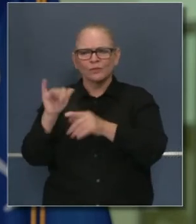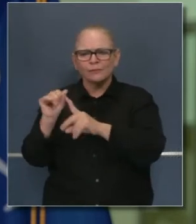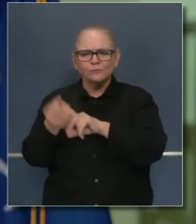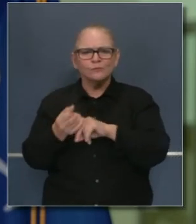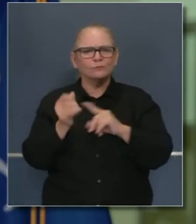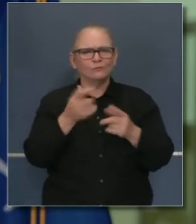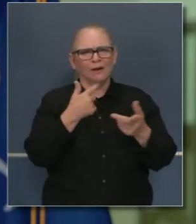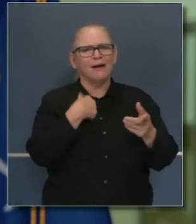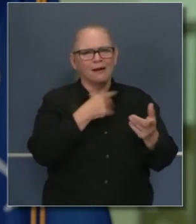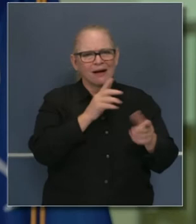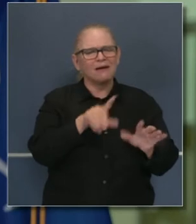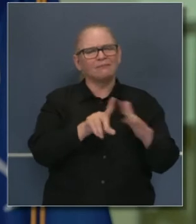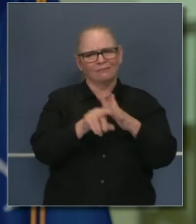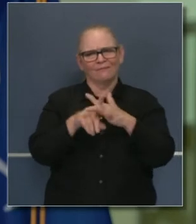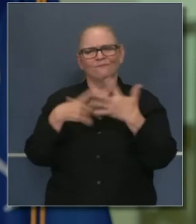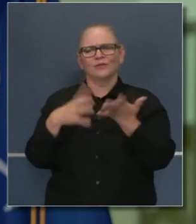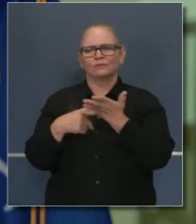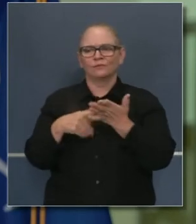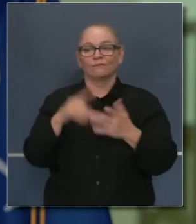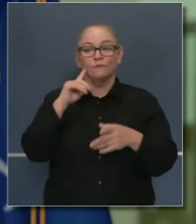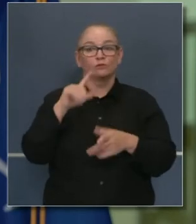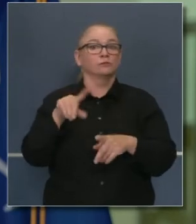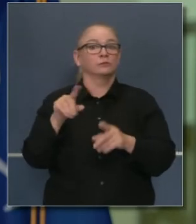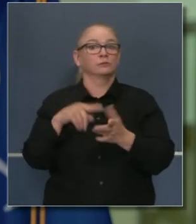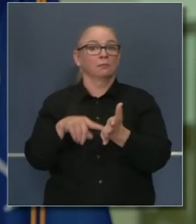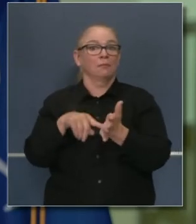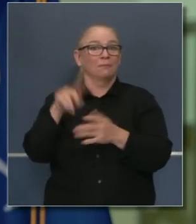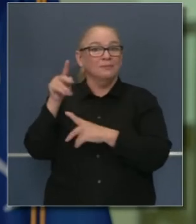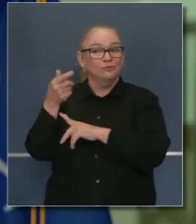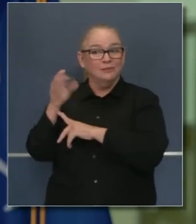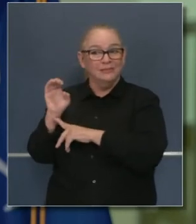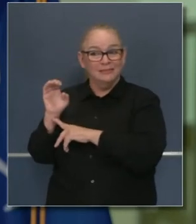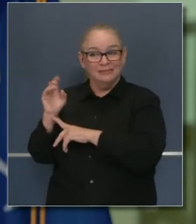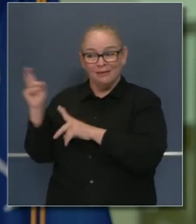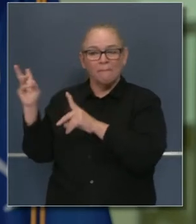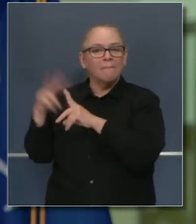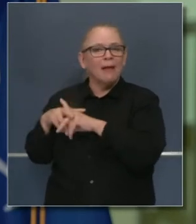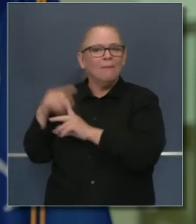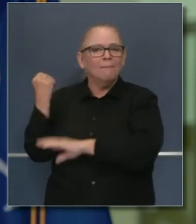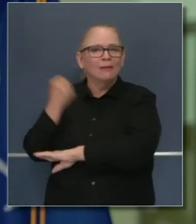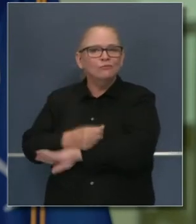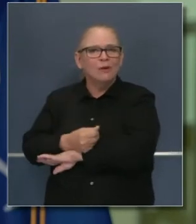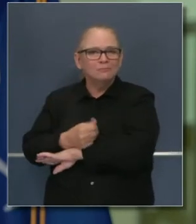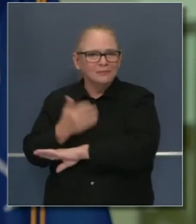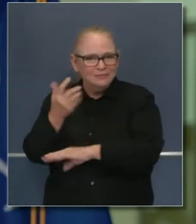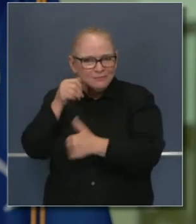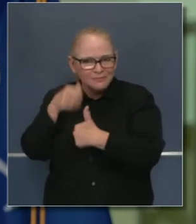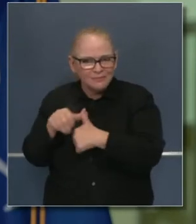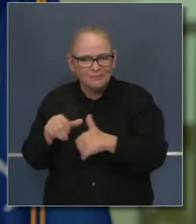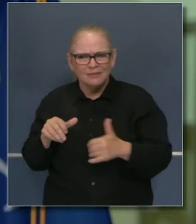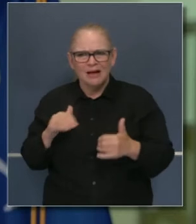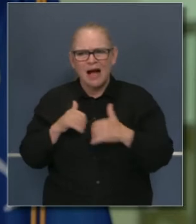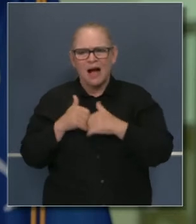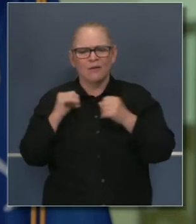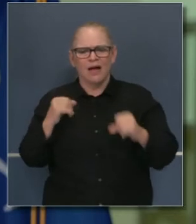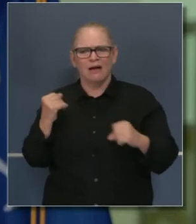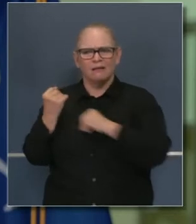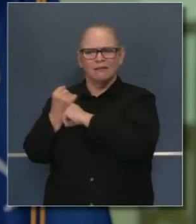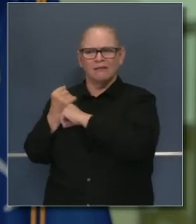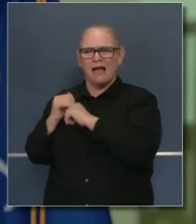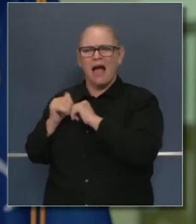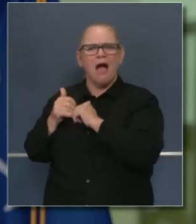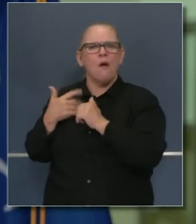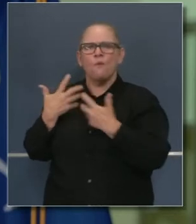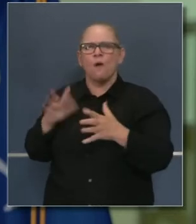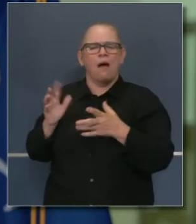específicamente sacando de la bancarrota a PG&E y en muchas ocasiones en este edificio y en otros lugares